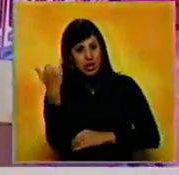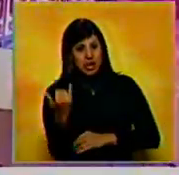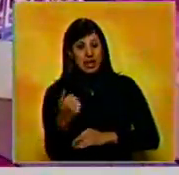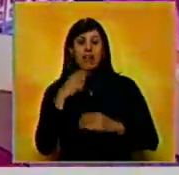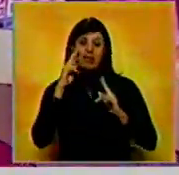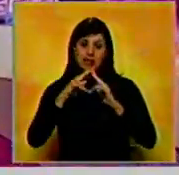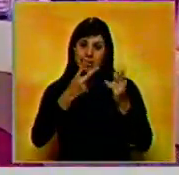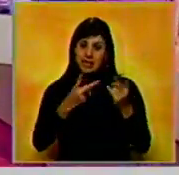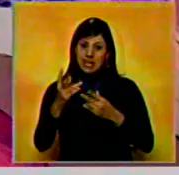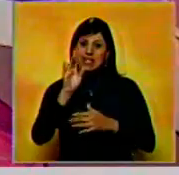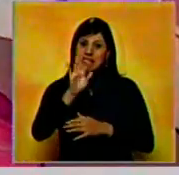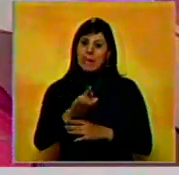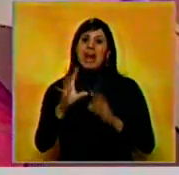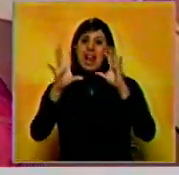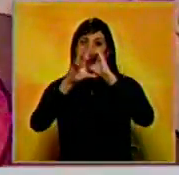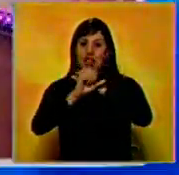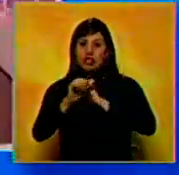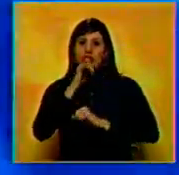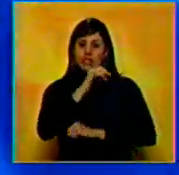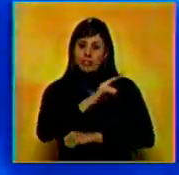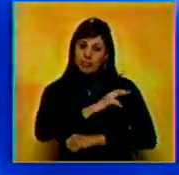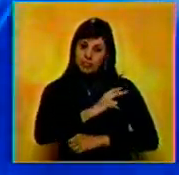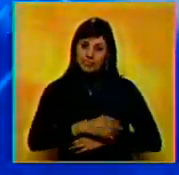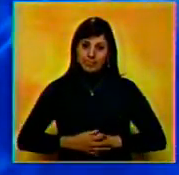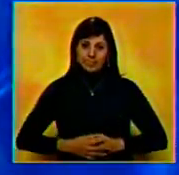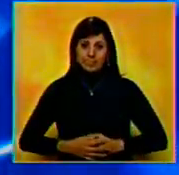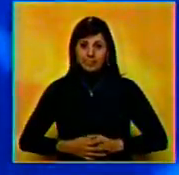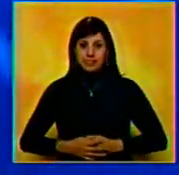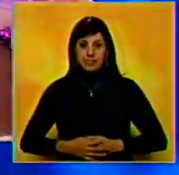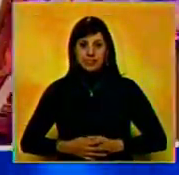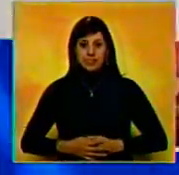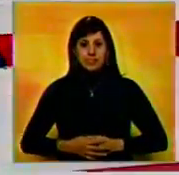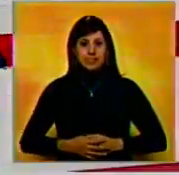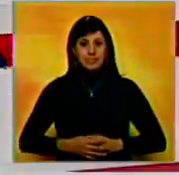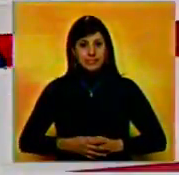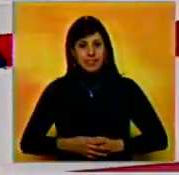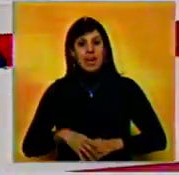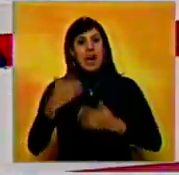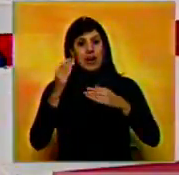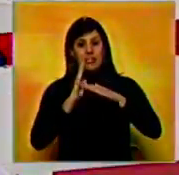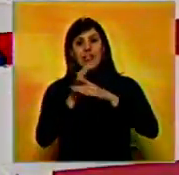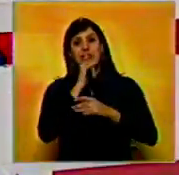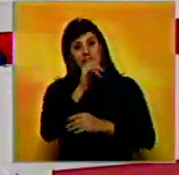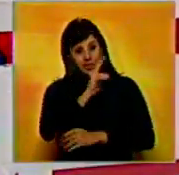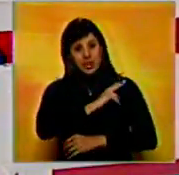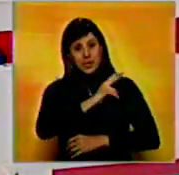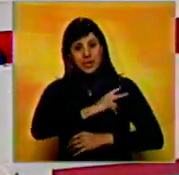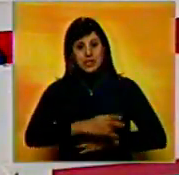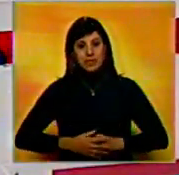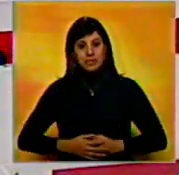Guzmán y los invito como siempre a la emisión estelar de Estrenos y Estrellas. Gracias Federica. Amigos, hasta aquí la presente emisión de su noticiero.